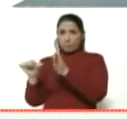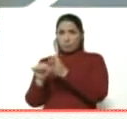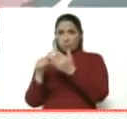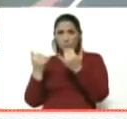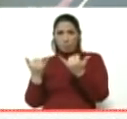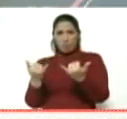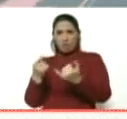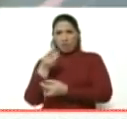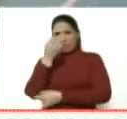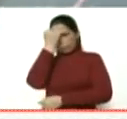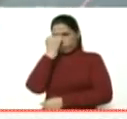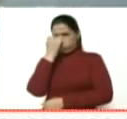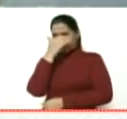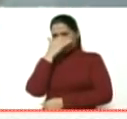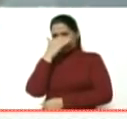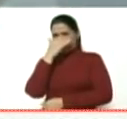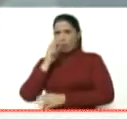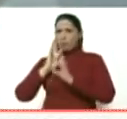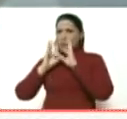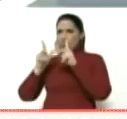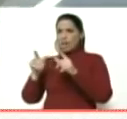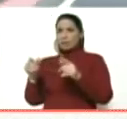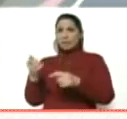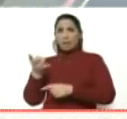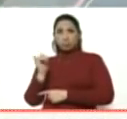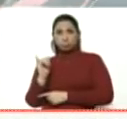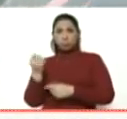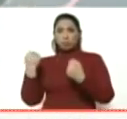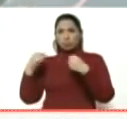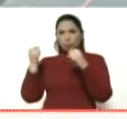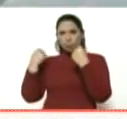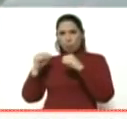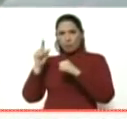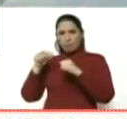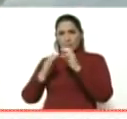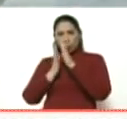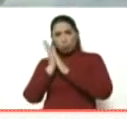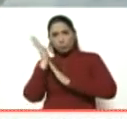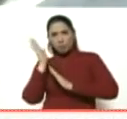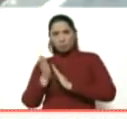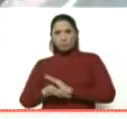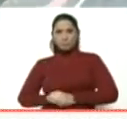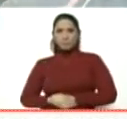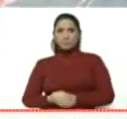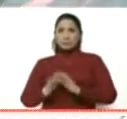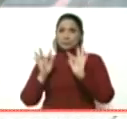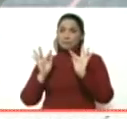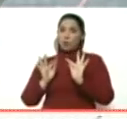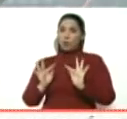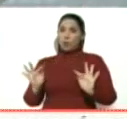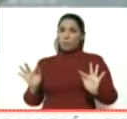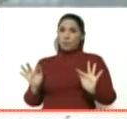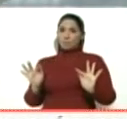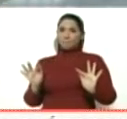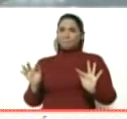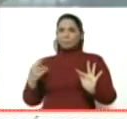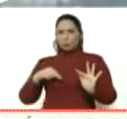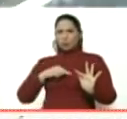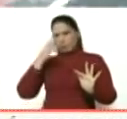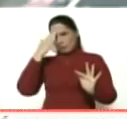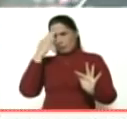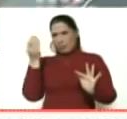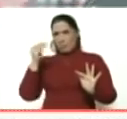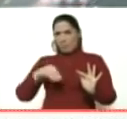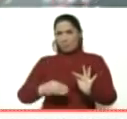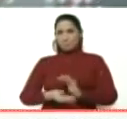mercenarios confiesan que estuvieron entrenándose y que estuvieron pernoctando. De manera que es más que obvio, pero más aún,